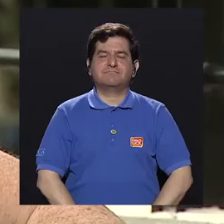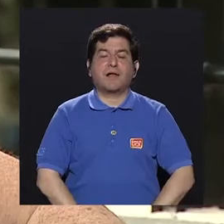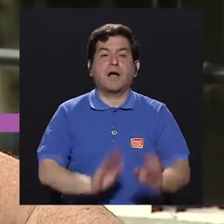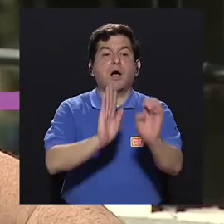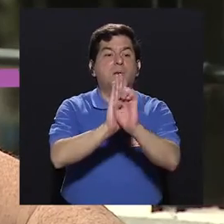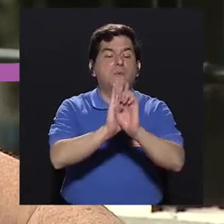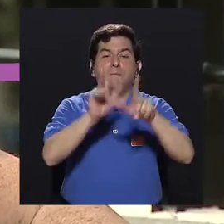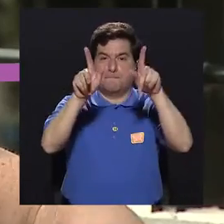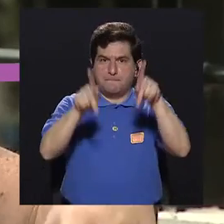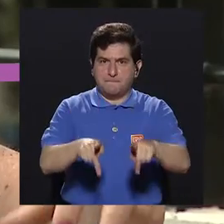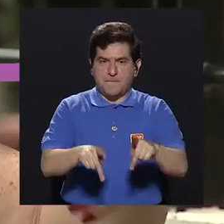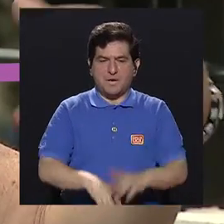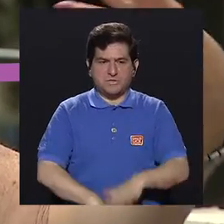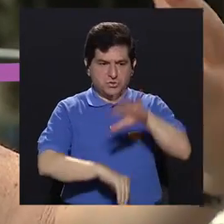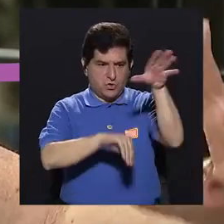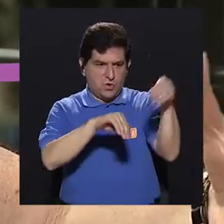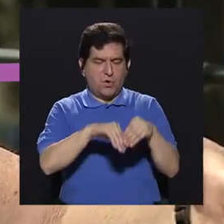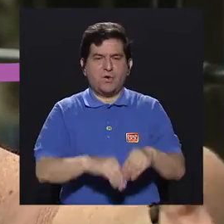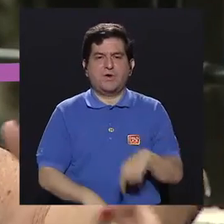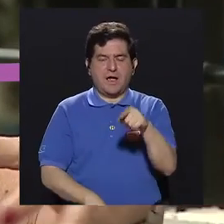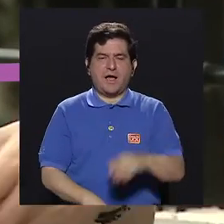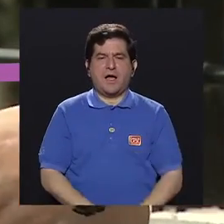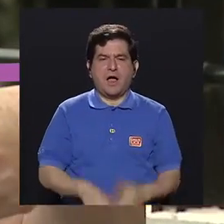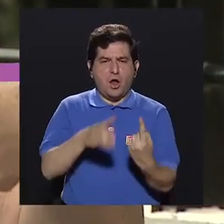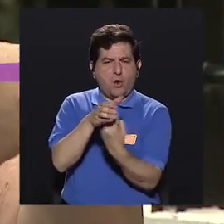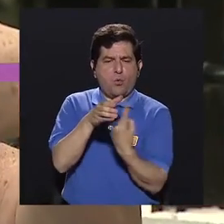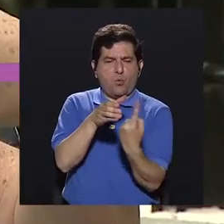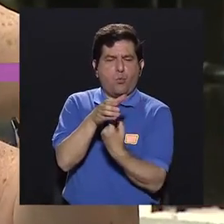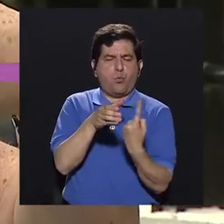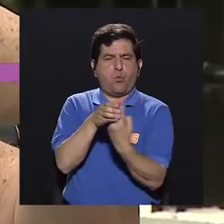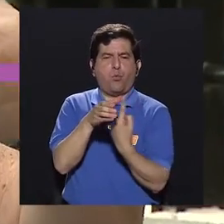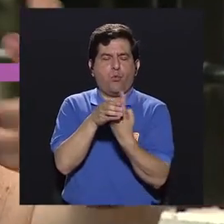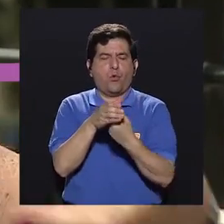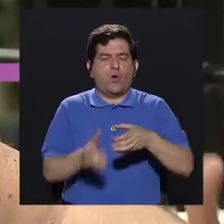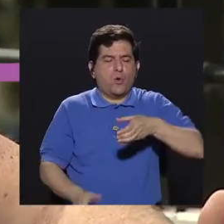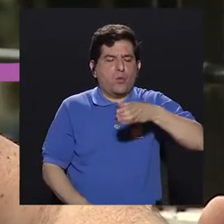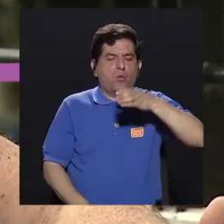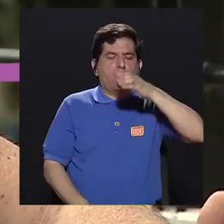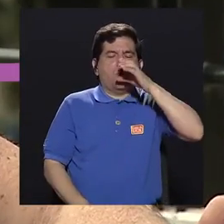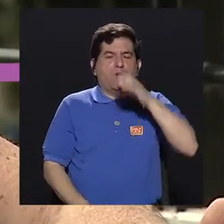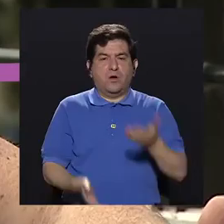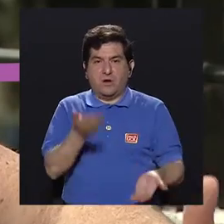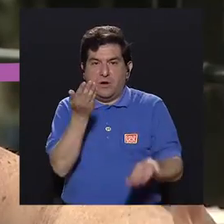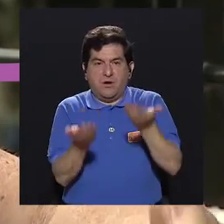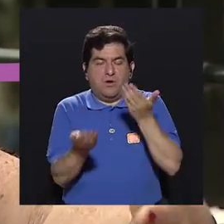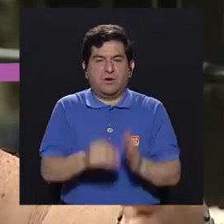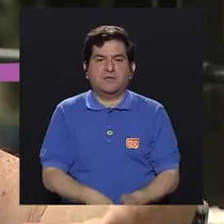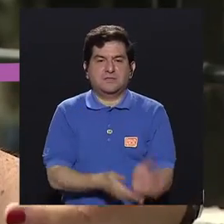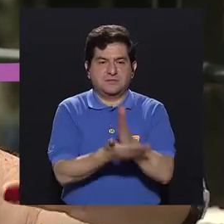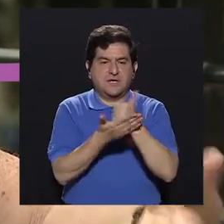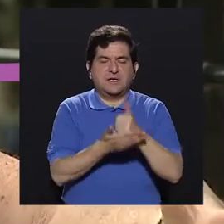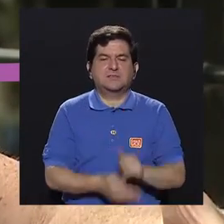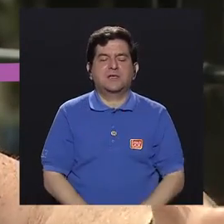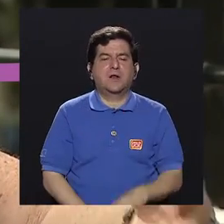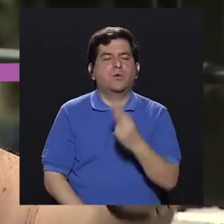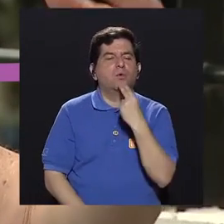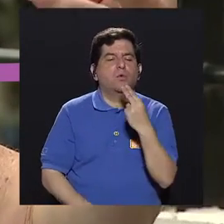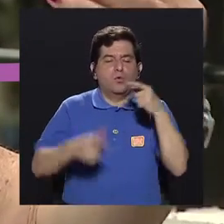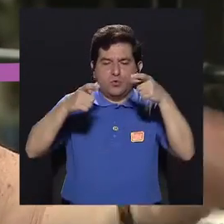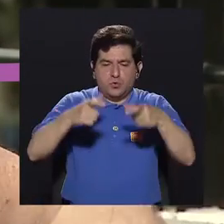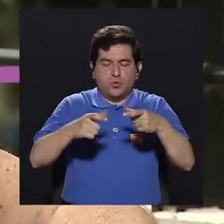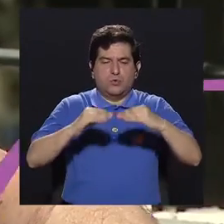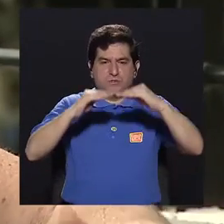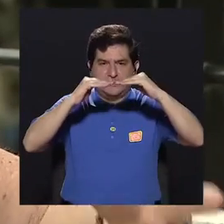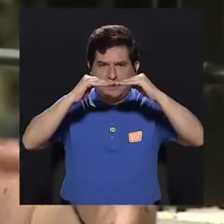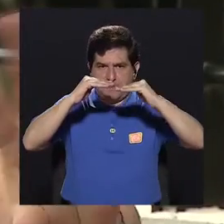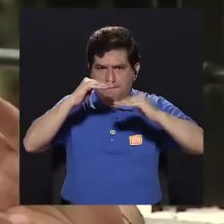por ejemplo, hay gente que las incorpora en batidos, ¿verdad?, que se pueden incorporar en algunos postres que sean